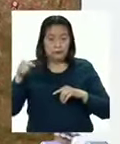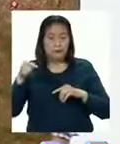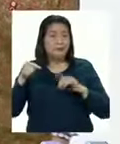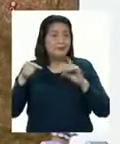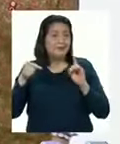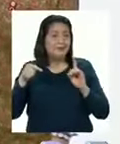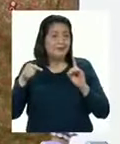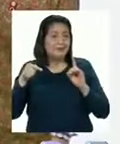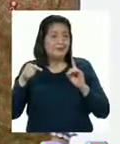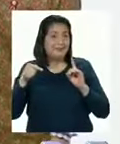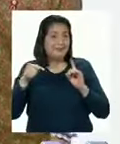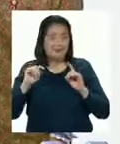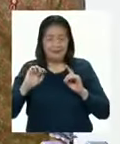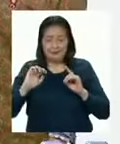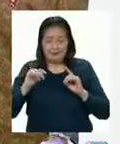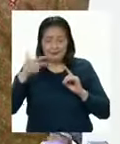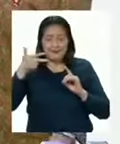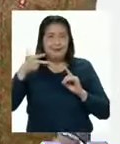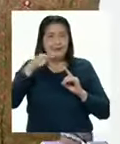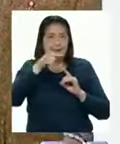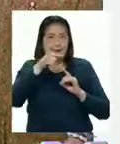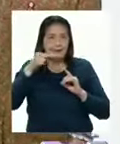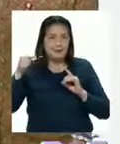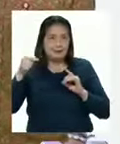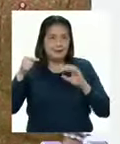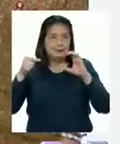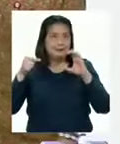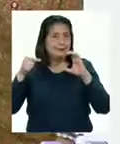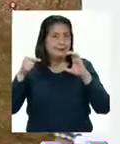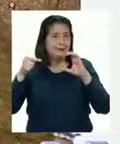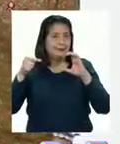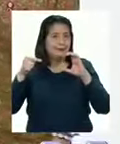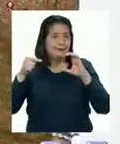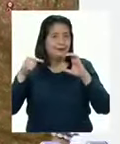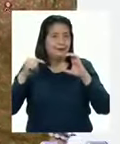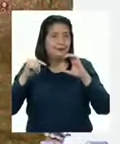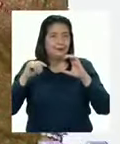decenas Esta de las centenas